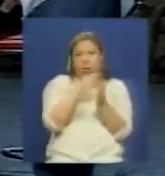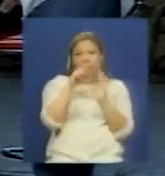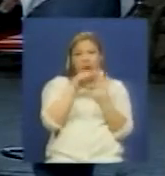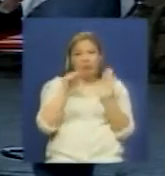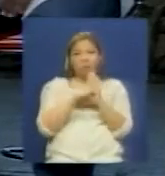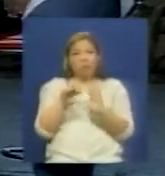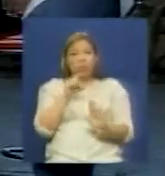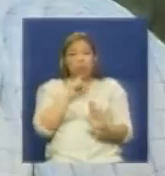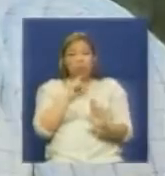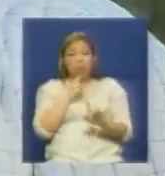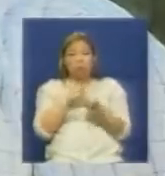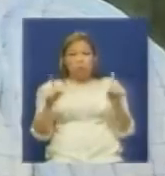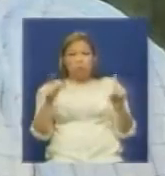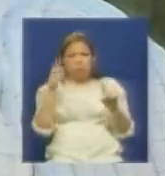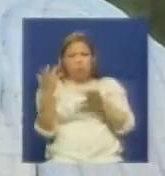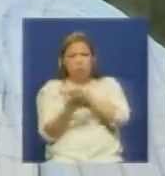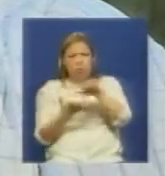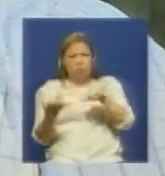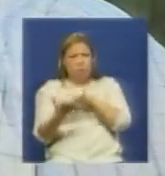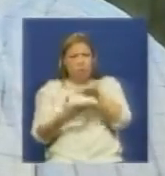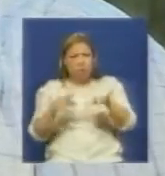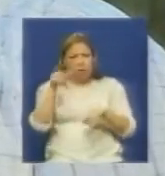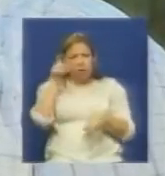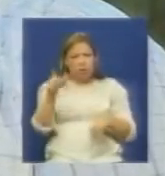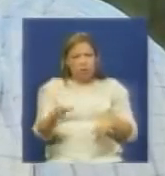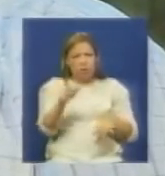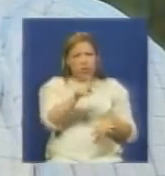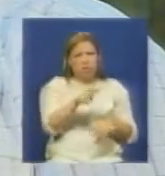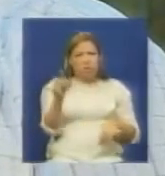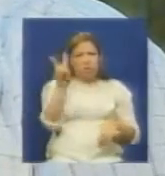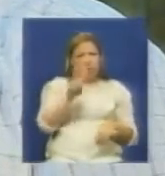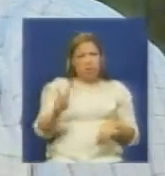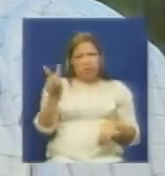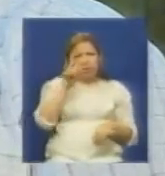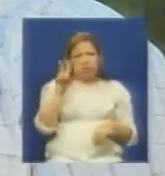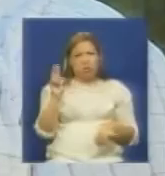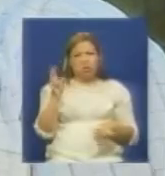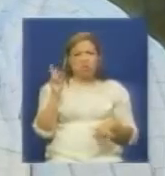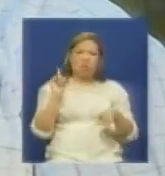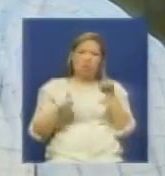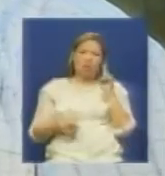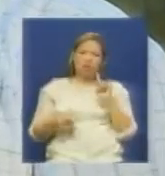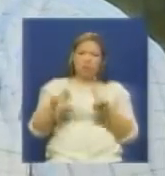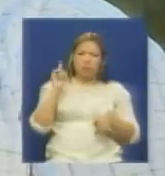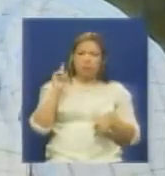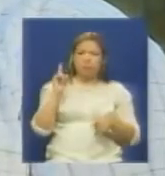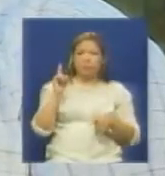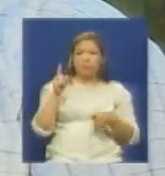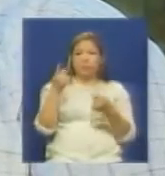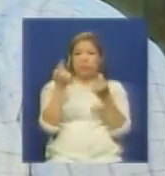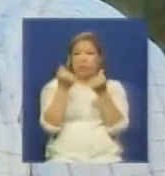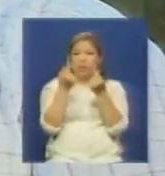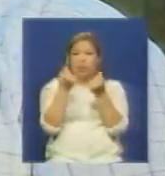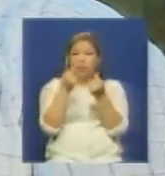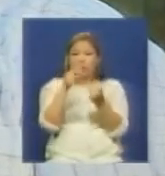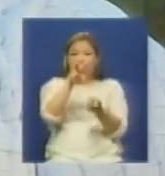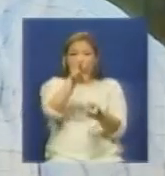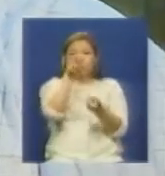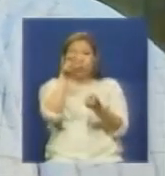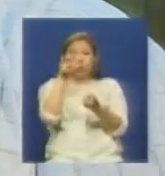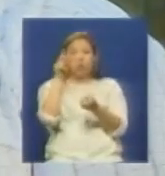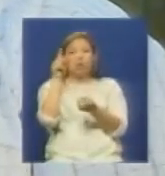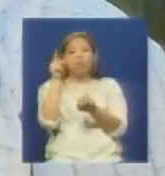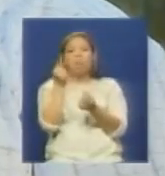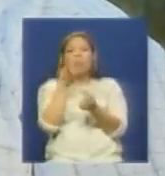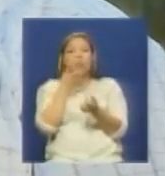generar en el país han soltado algunas prendas de lo que pretenden hacer eliminar la retroactividad de las prestaciones sociales y muchas